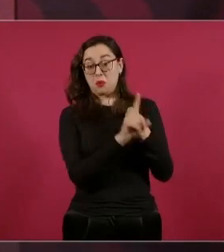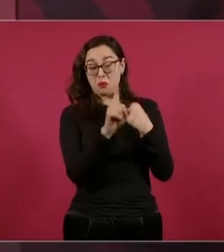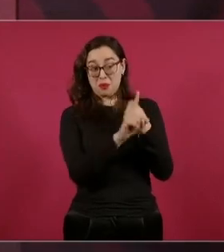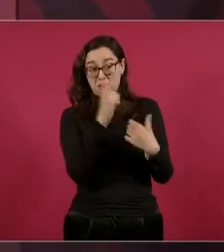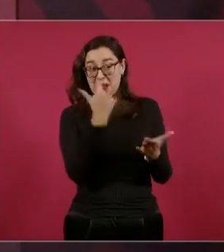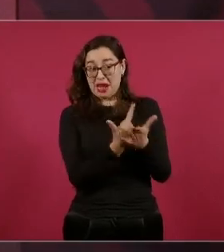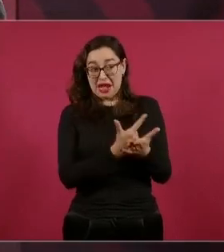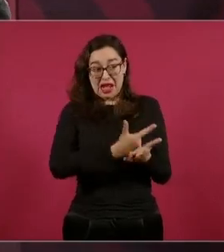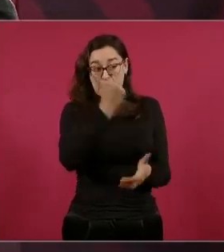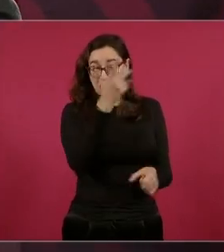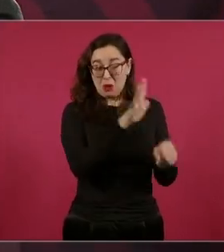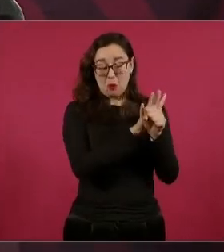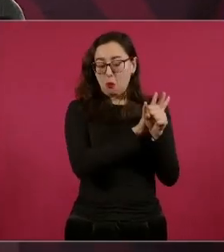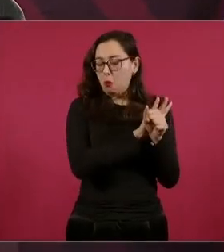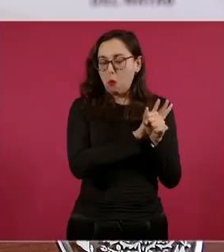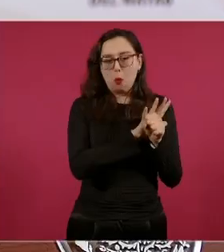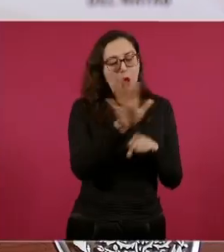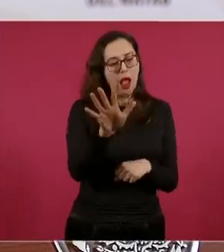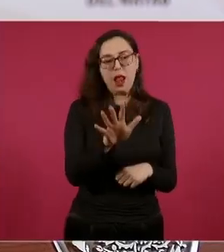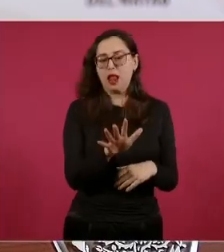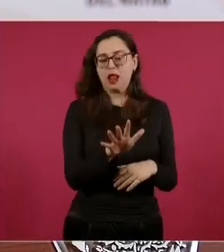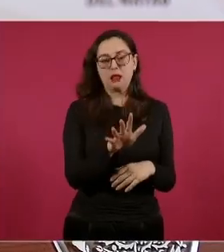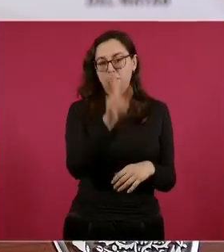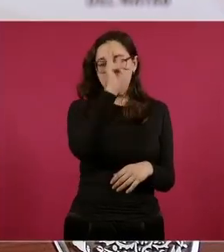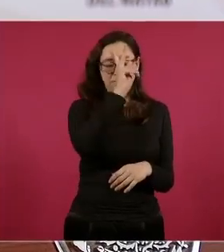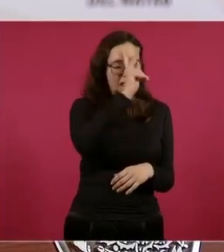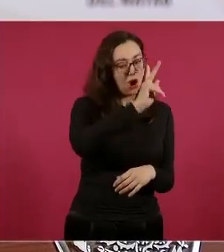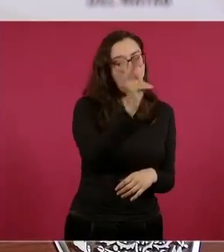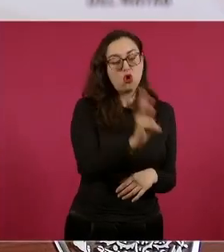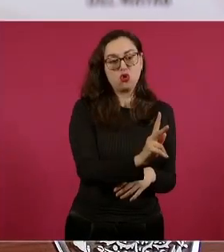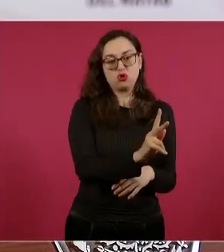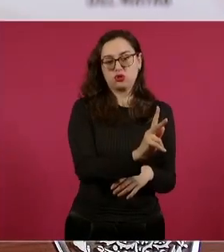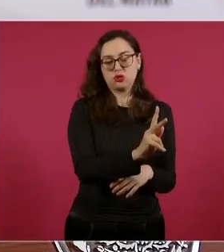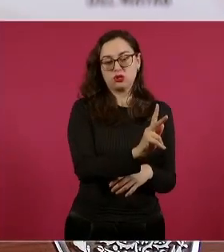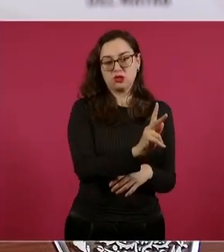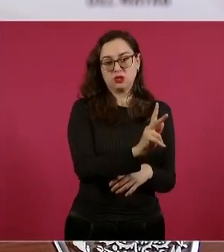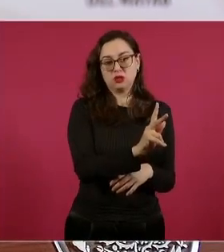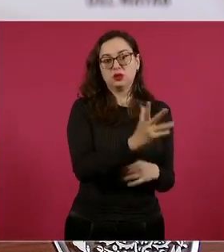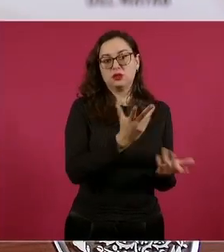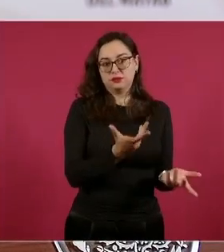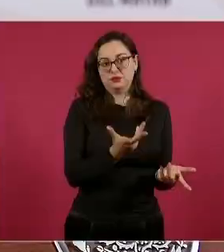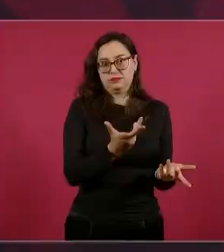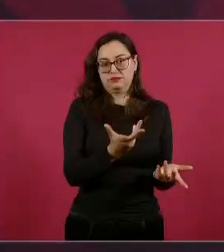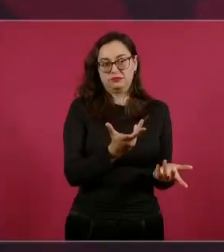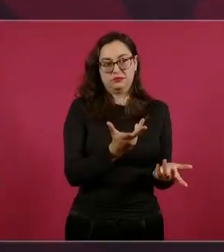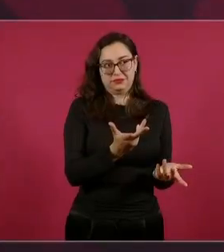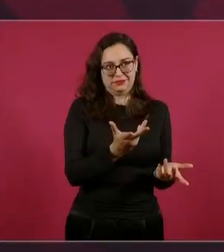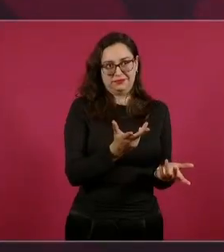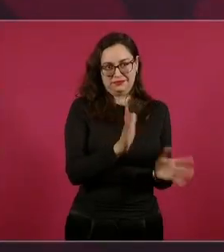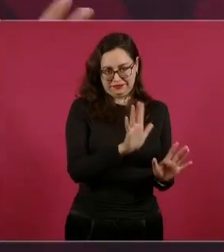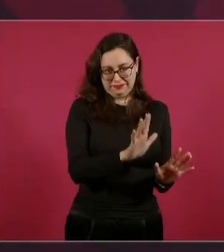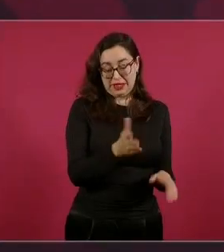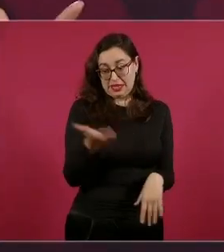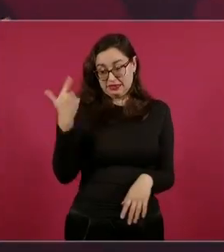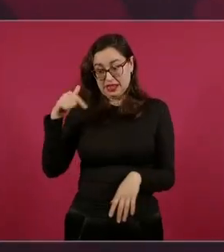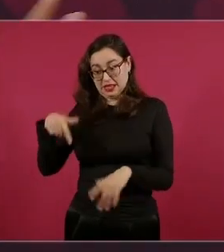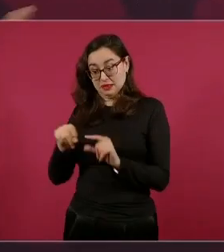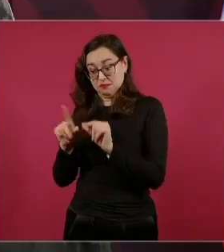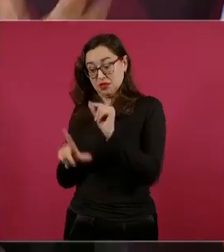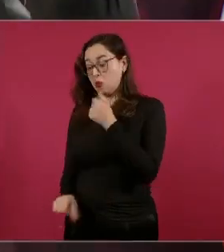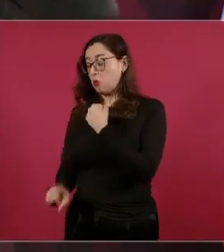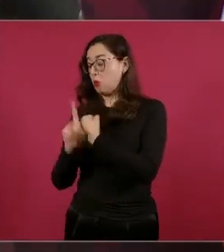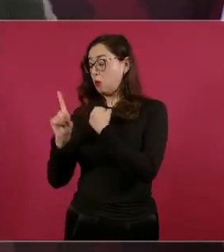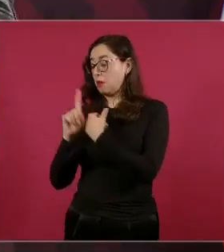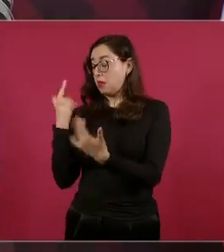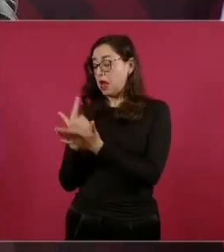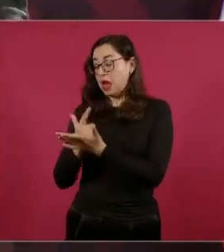así como antes, si me preguntaban cuál es el principal problema